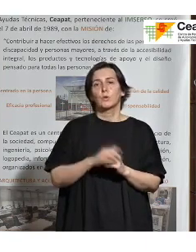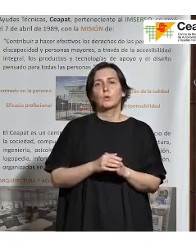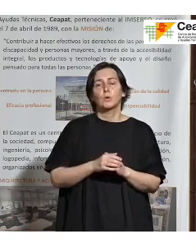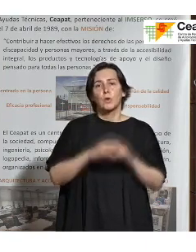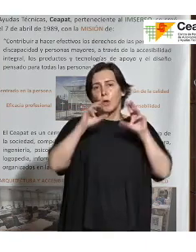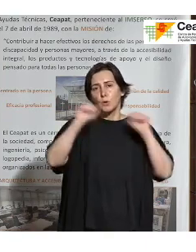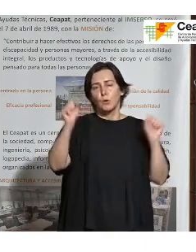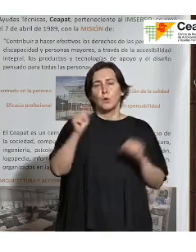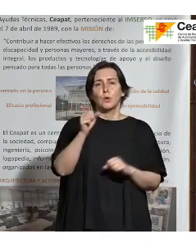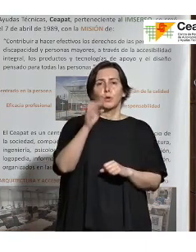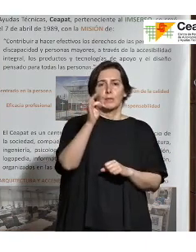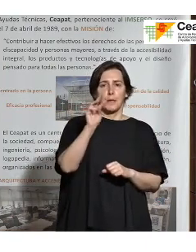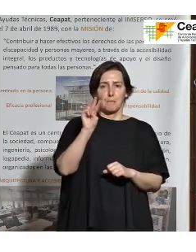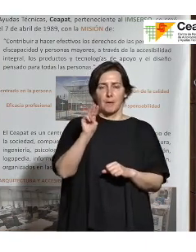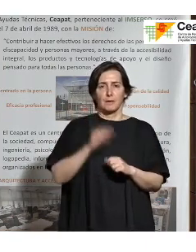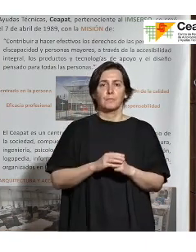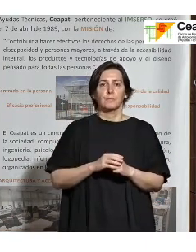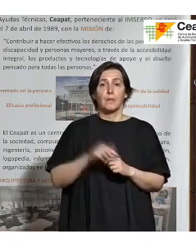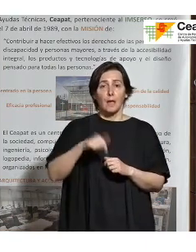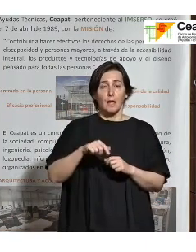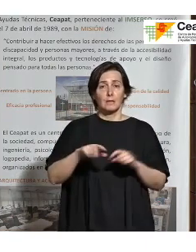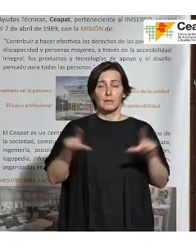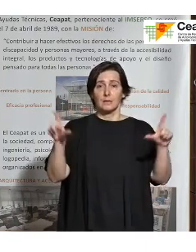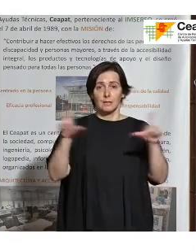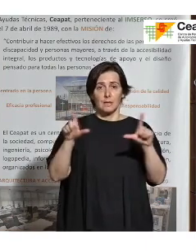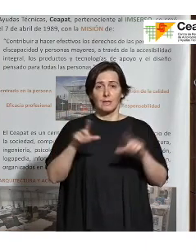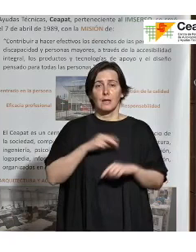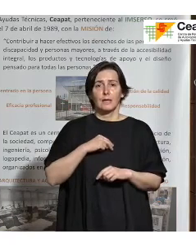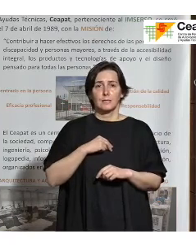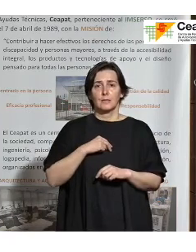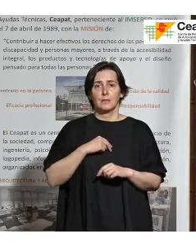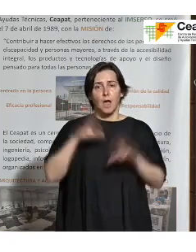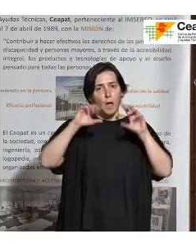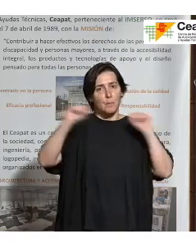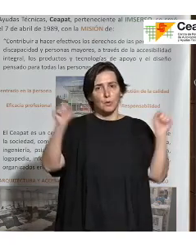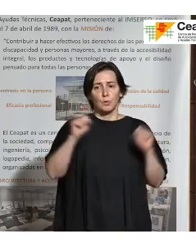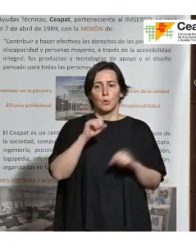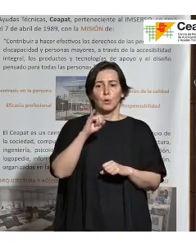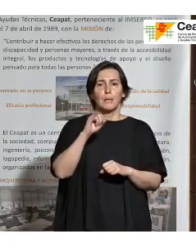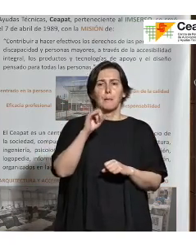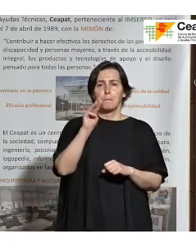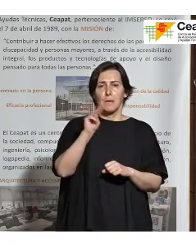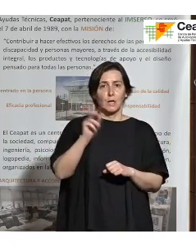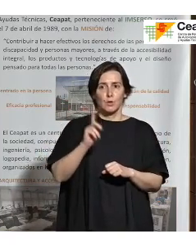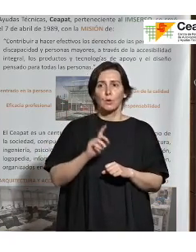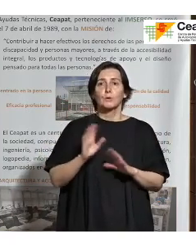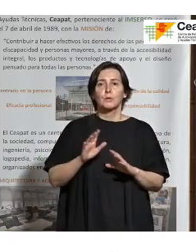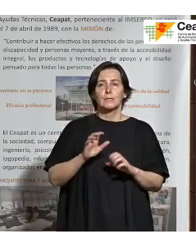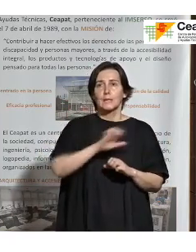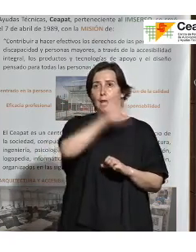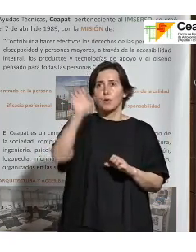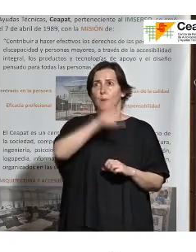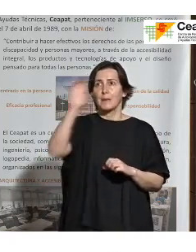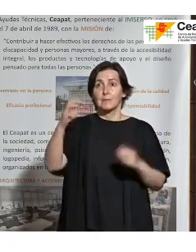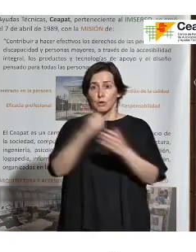toda la teleasistencia no va por protocolos IP y no en todos los países europeos hubo un consenso para que siguiese